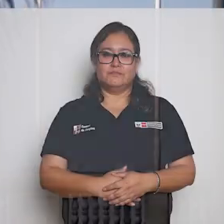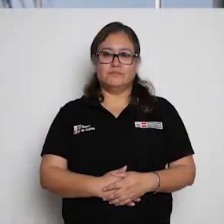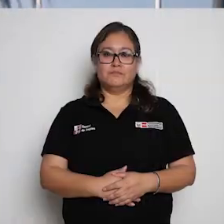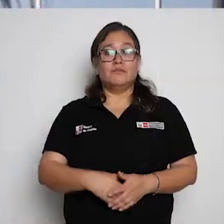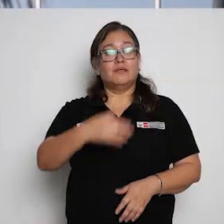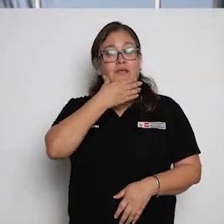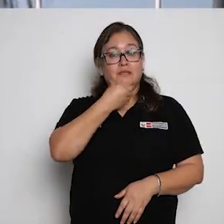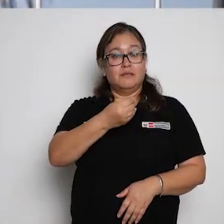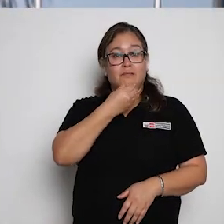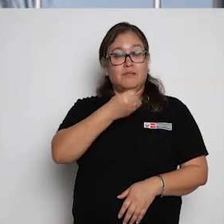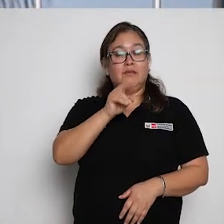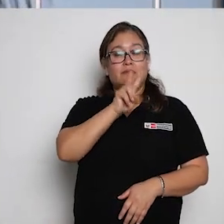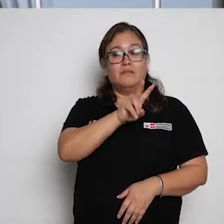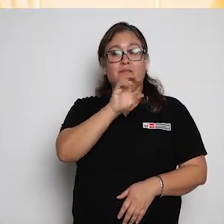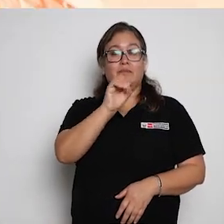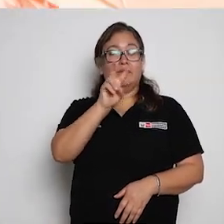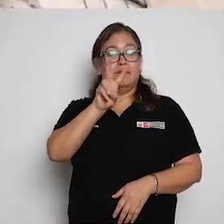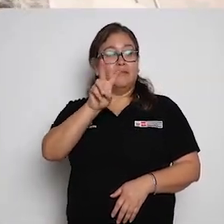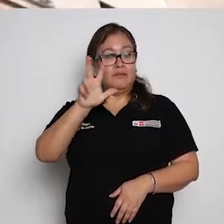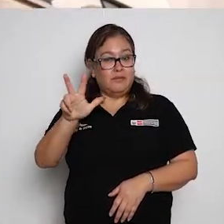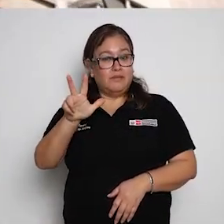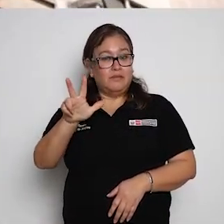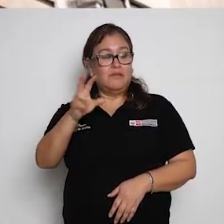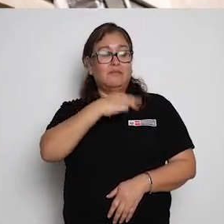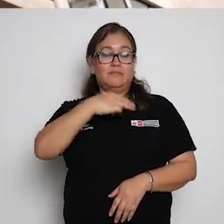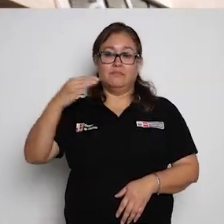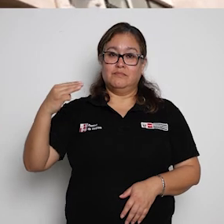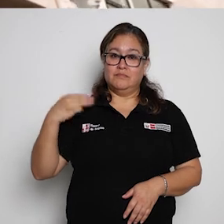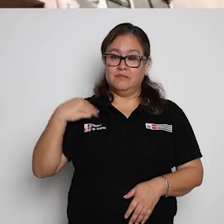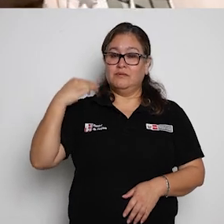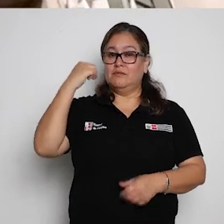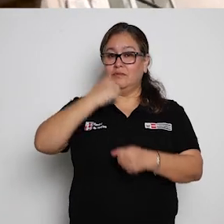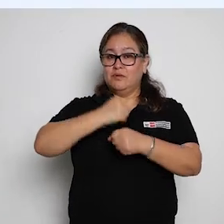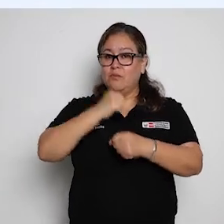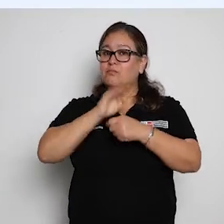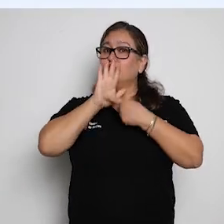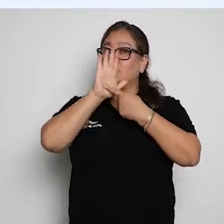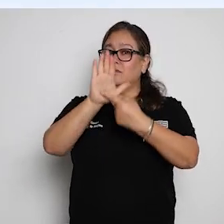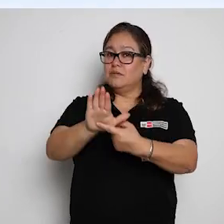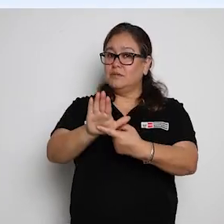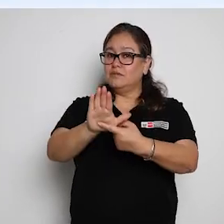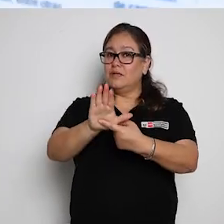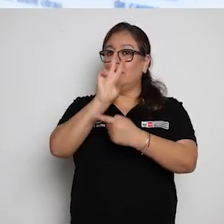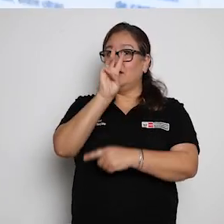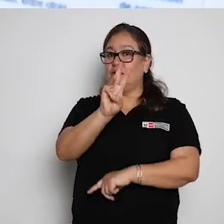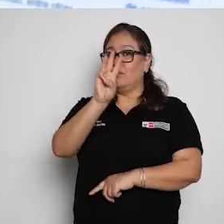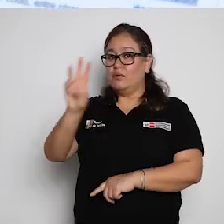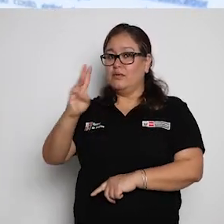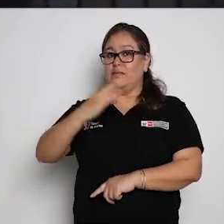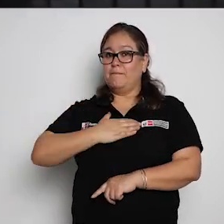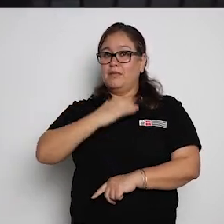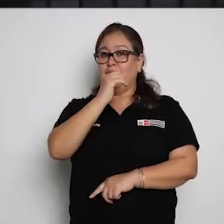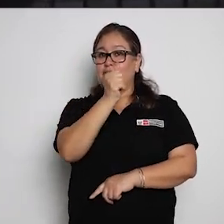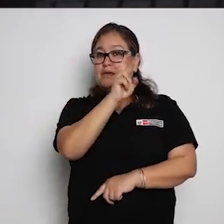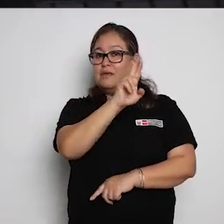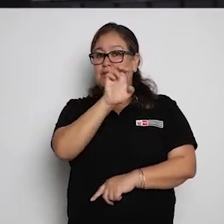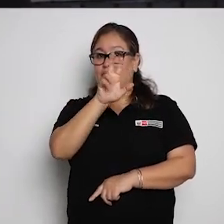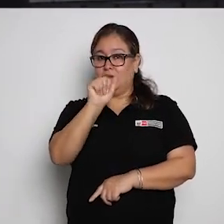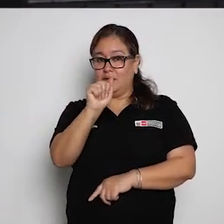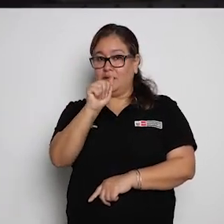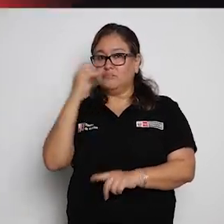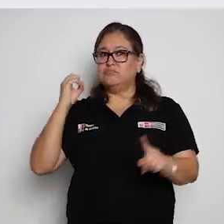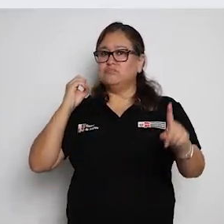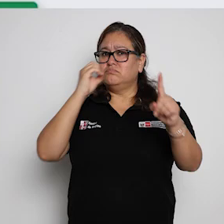En diciembre del 2023, el Ministerio de Trabajo y Promoción del Empleo presentó la plataforma digital Mi Carrera,